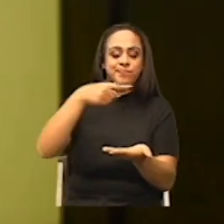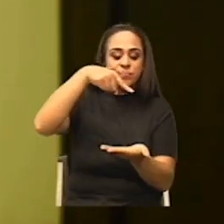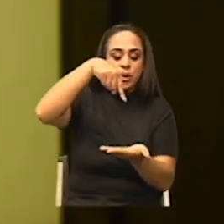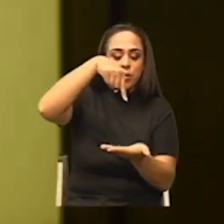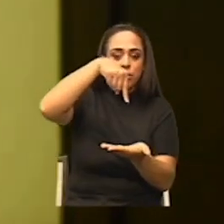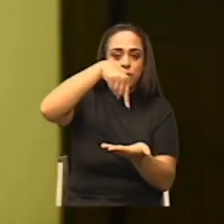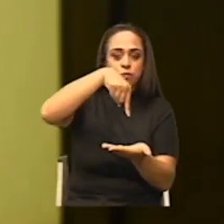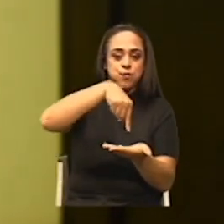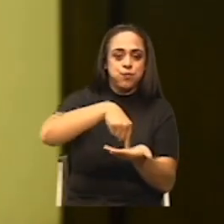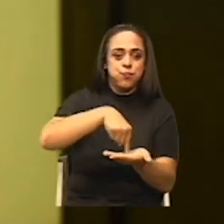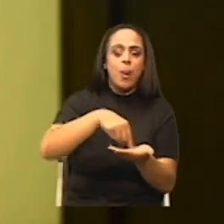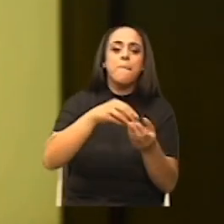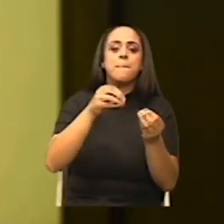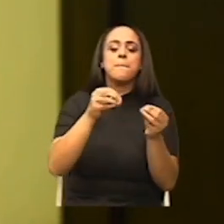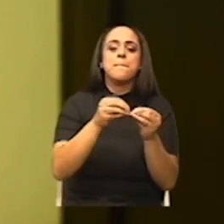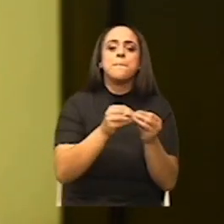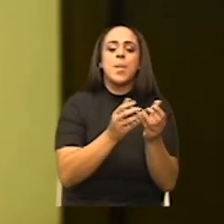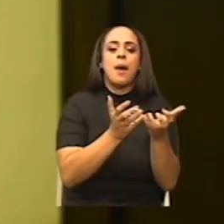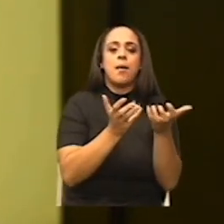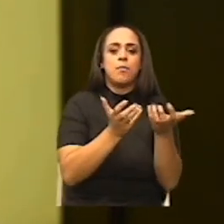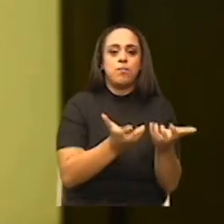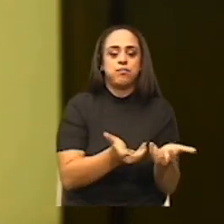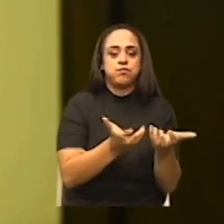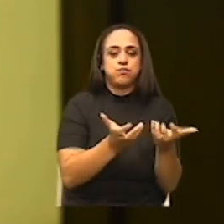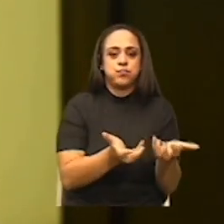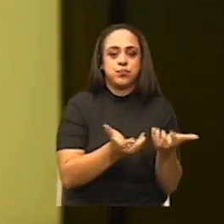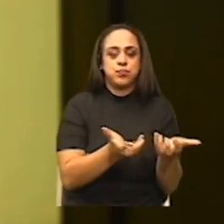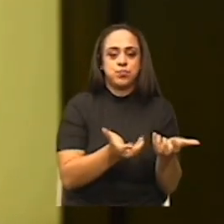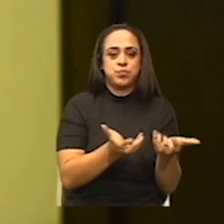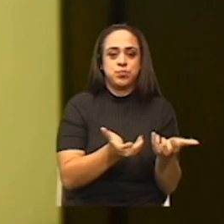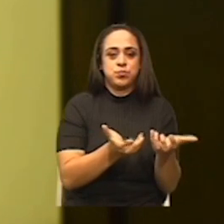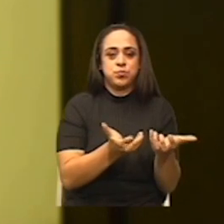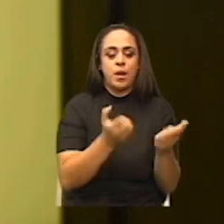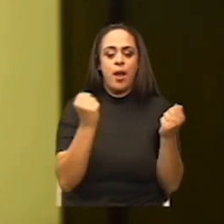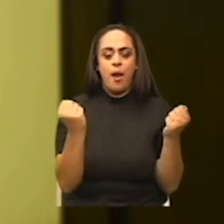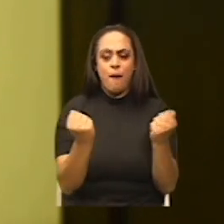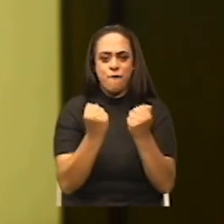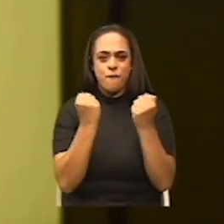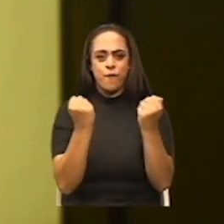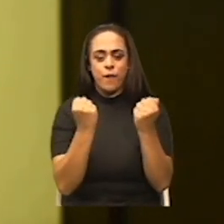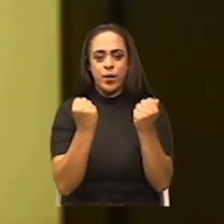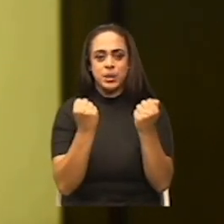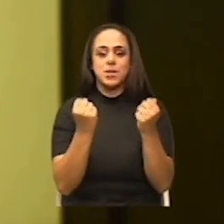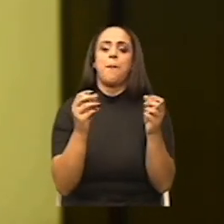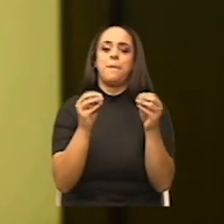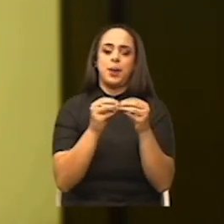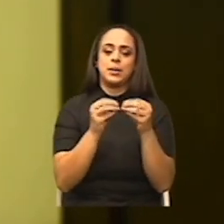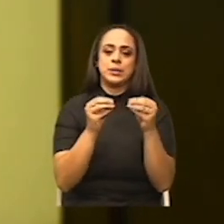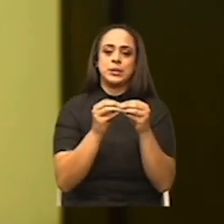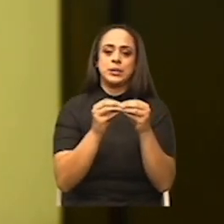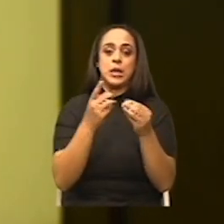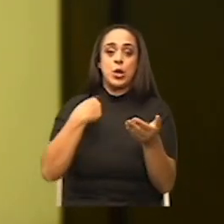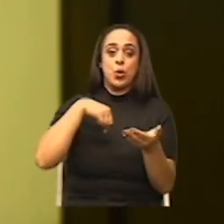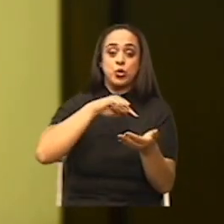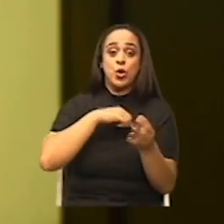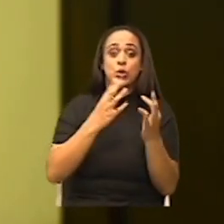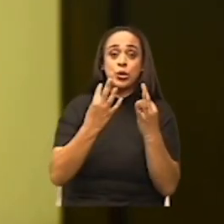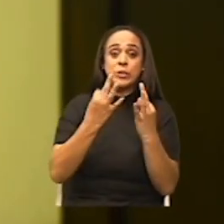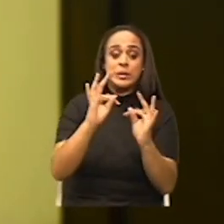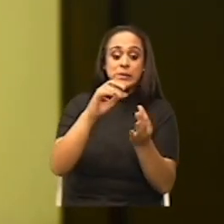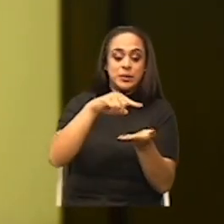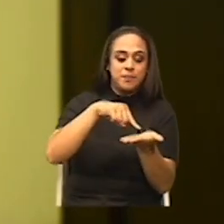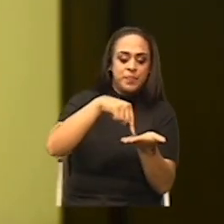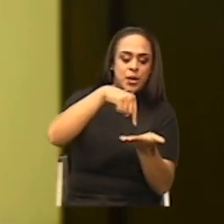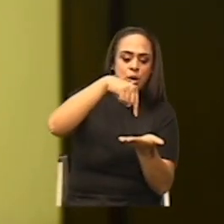sea mayor que la fuerza de empuje. Y si tratamos de mantenerlo como en el centro de la botella, logramos que la